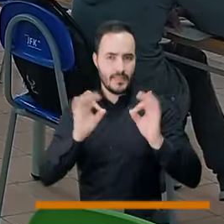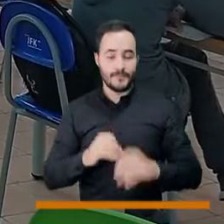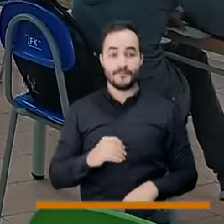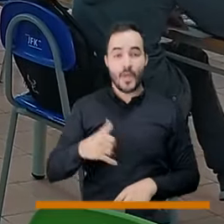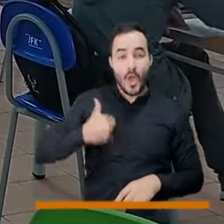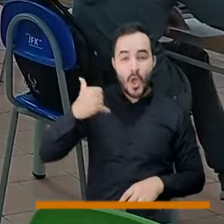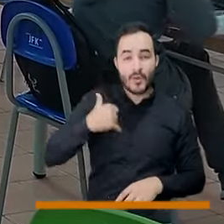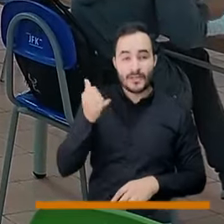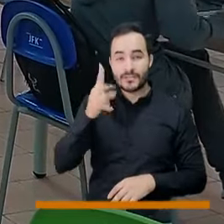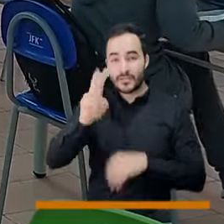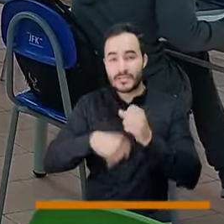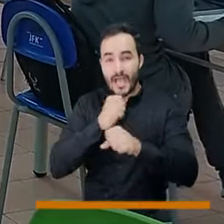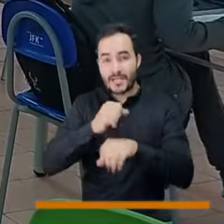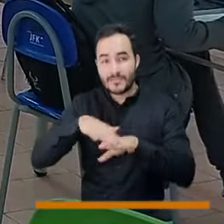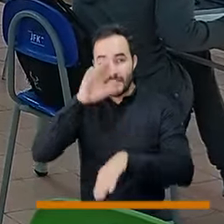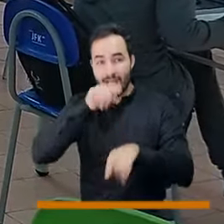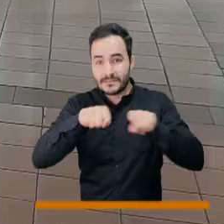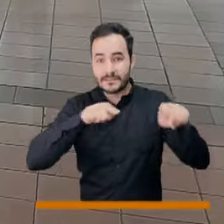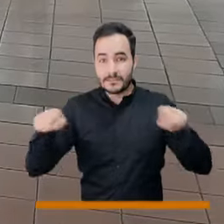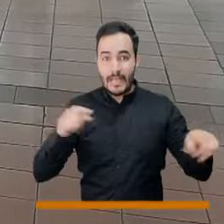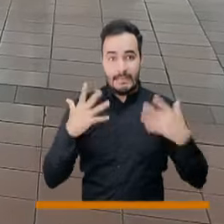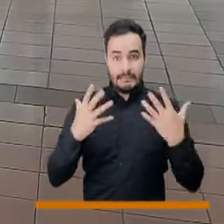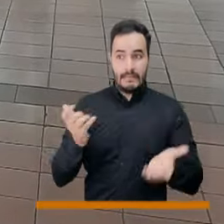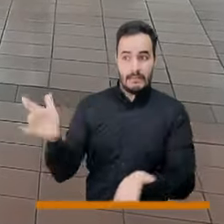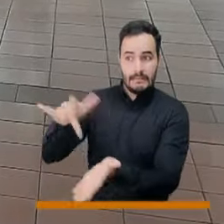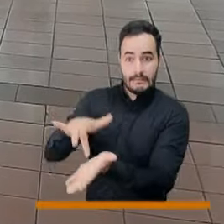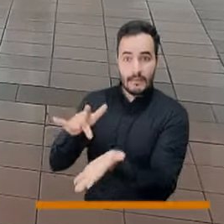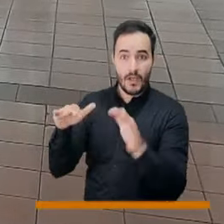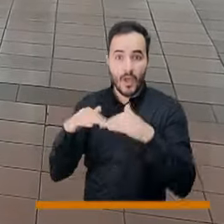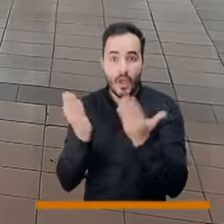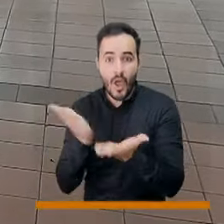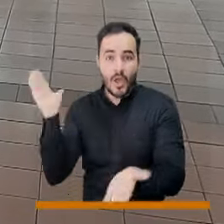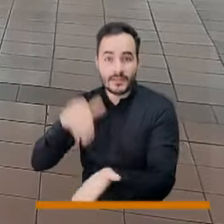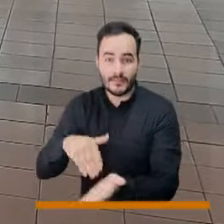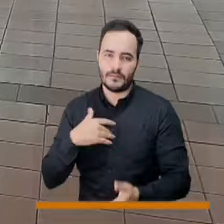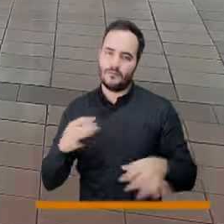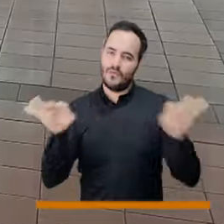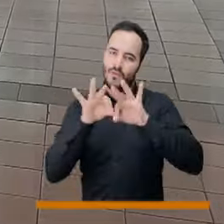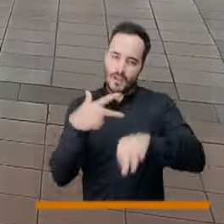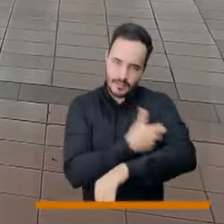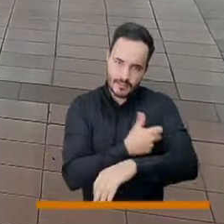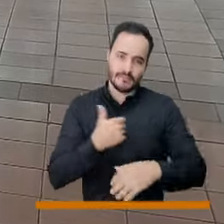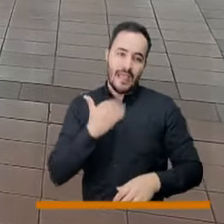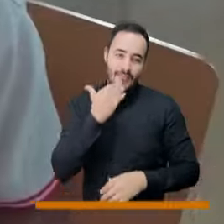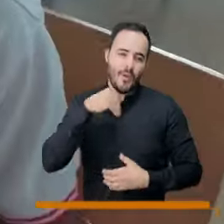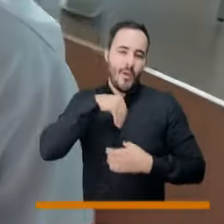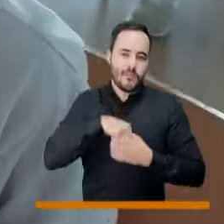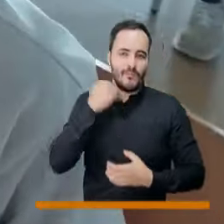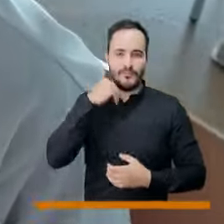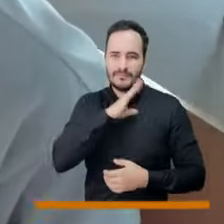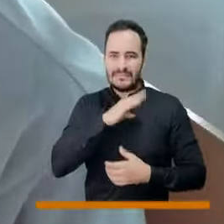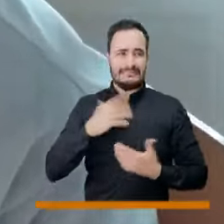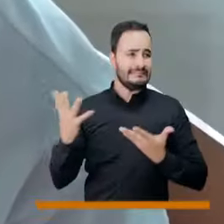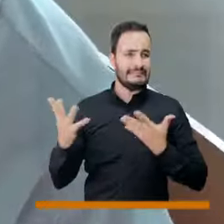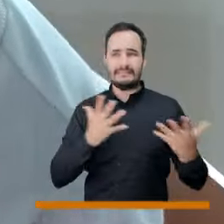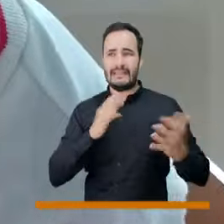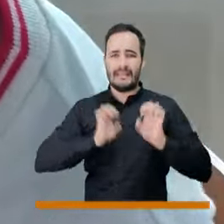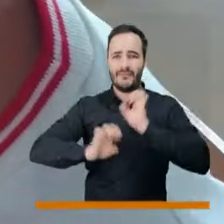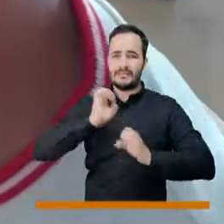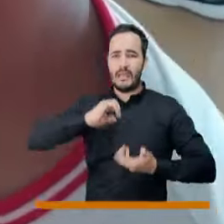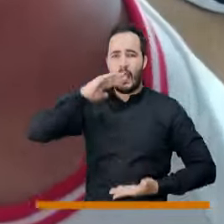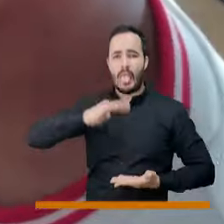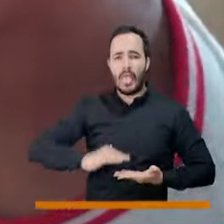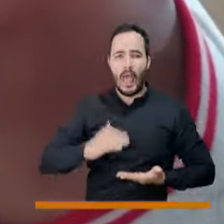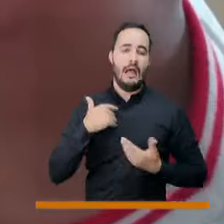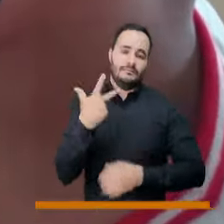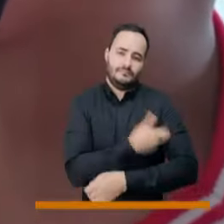Nuestros jóvenes mayores de 12 años para volver a la escuela, a la clase, que estén vacunados. Si tienen enfermedades